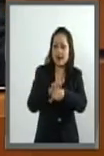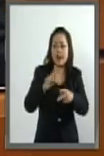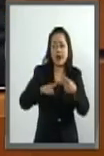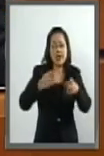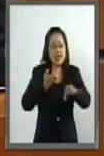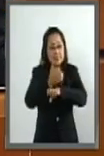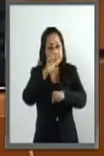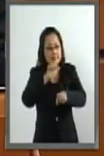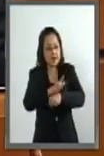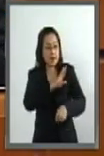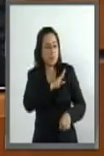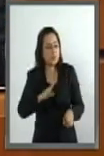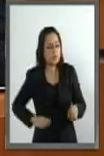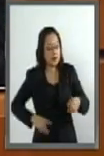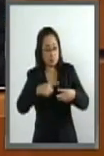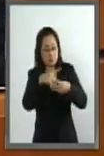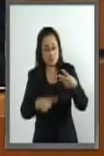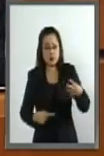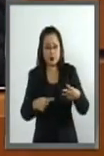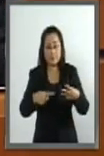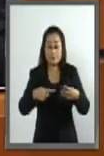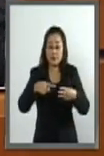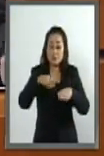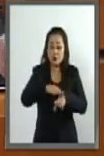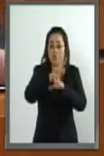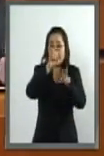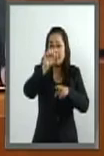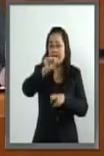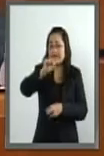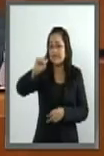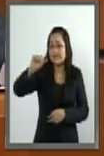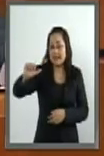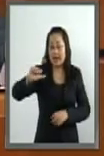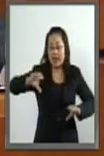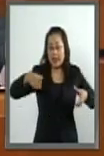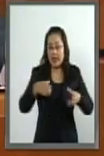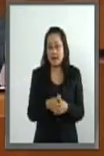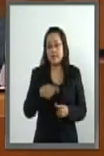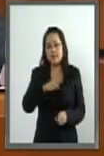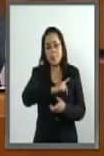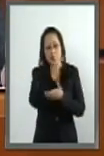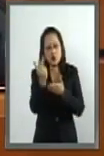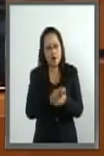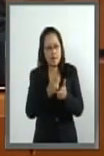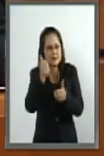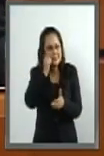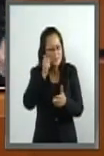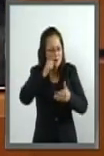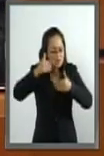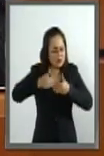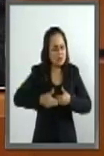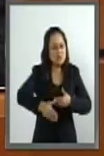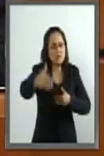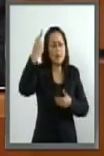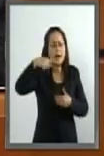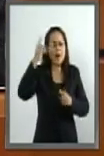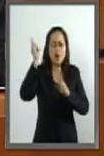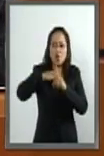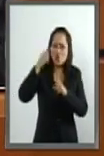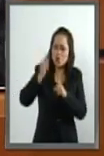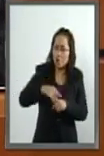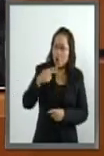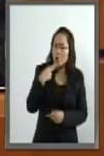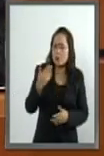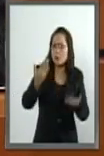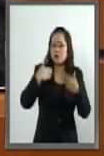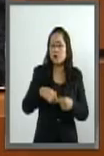estatales, municipales, sanitarias, a desarrollar programas permanentes de promoción del uso del condón